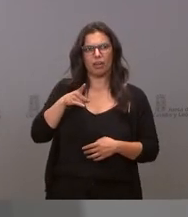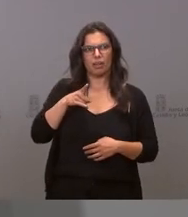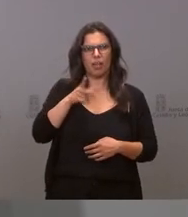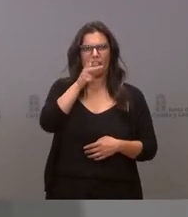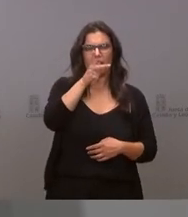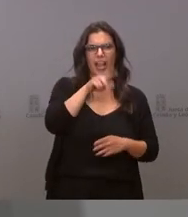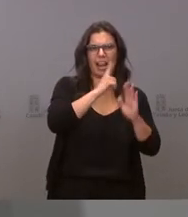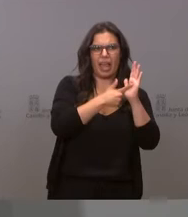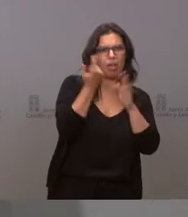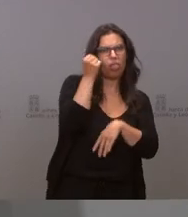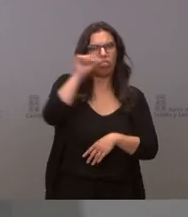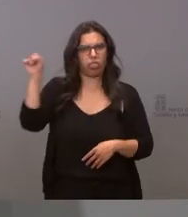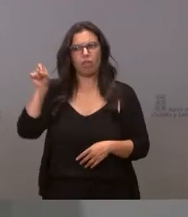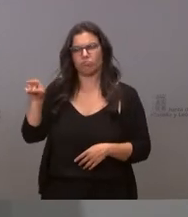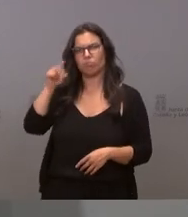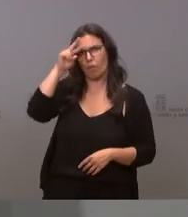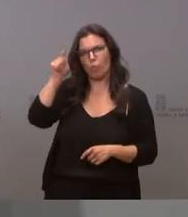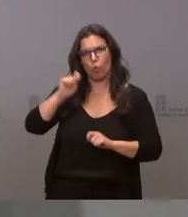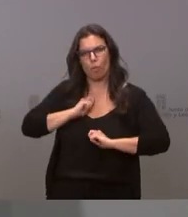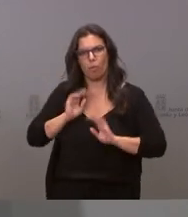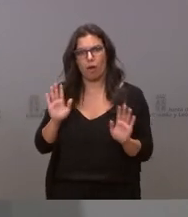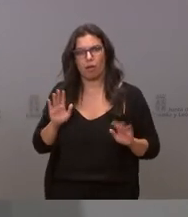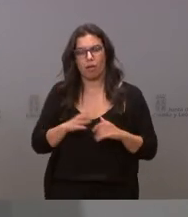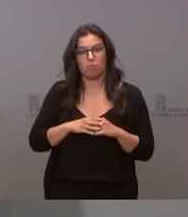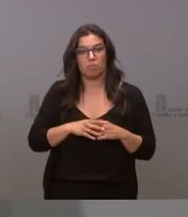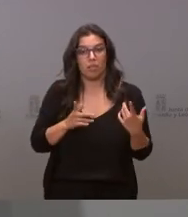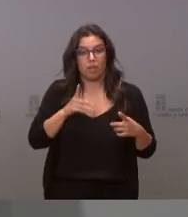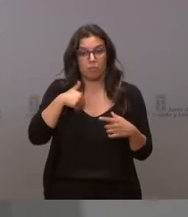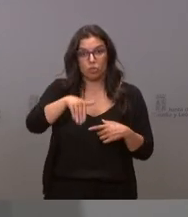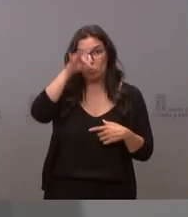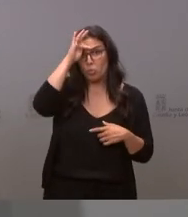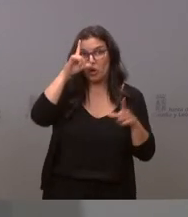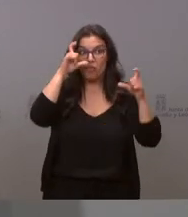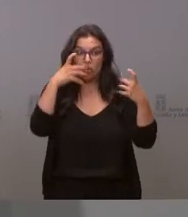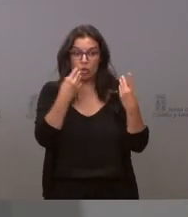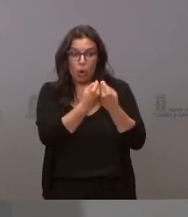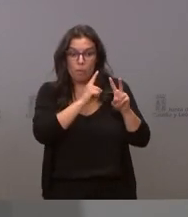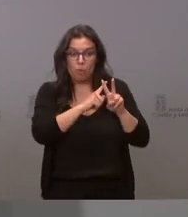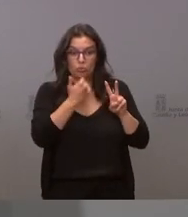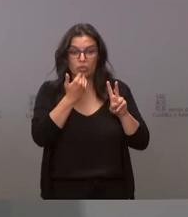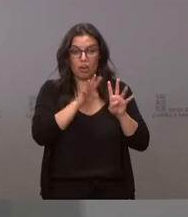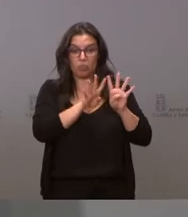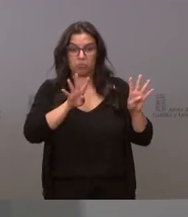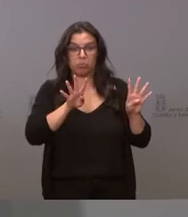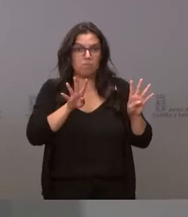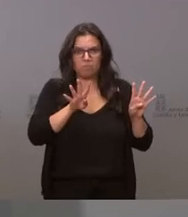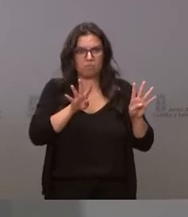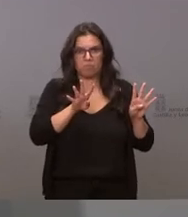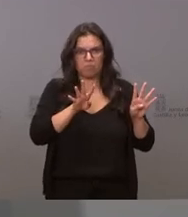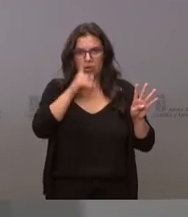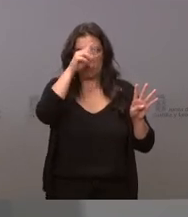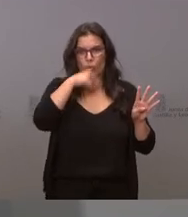eso sí que me preocupa insisto que la foto preocupante es la foto del gobierno de España